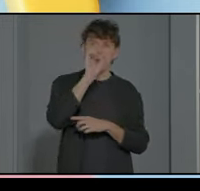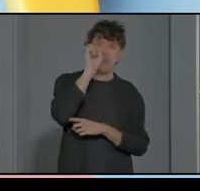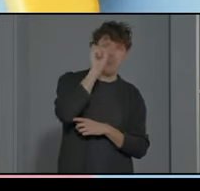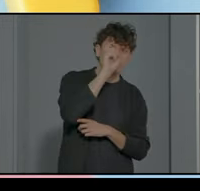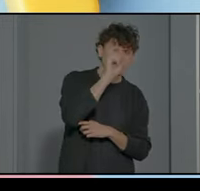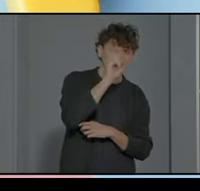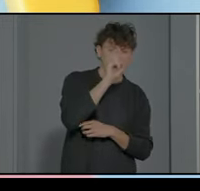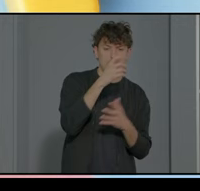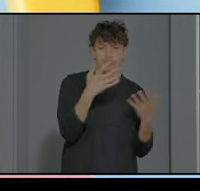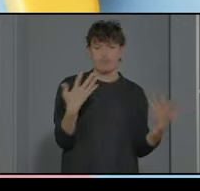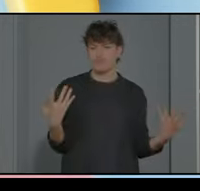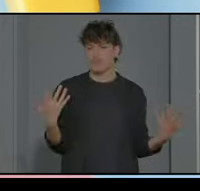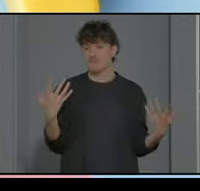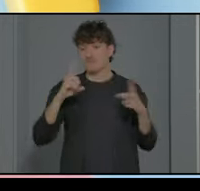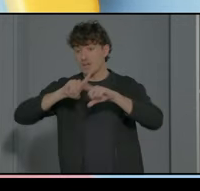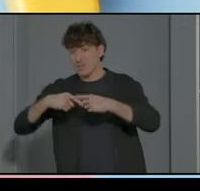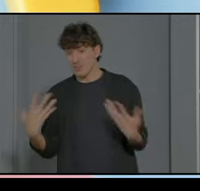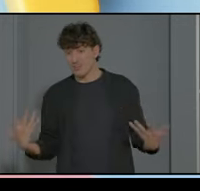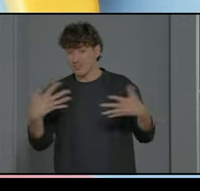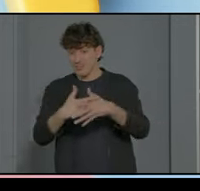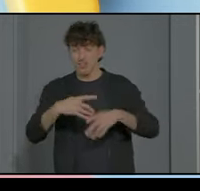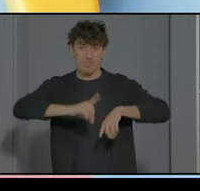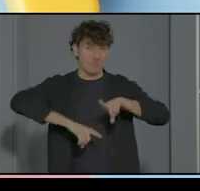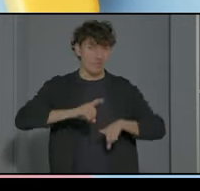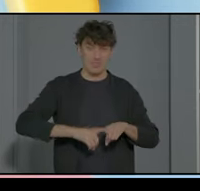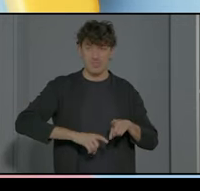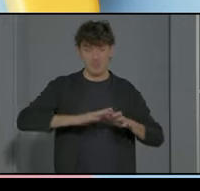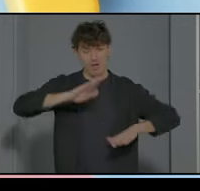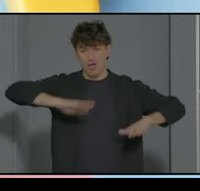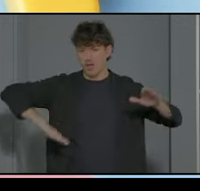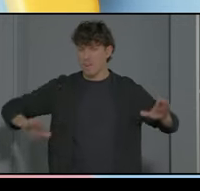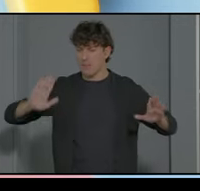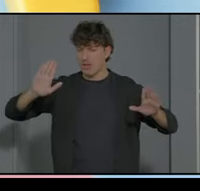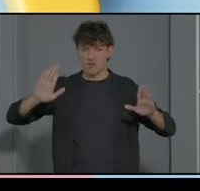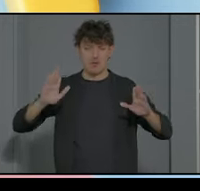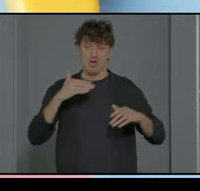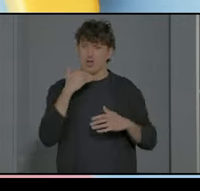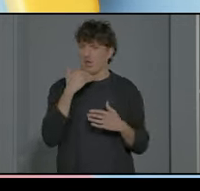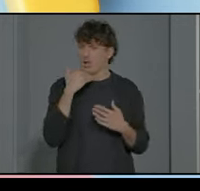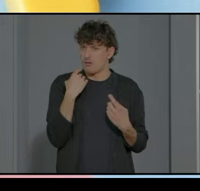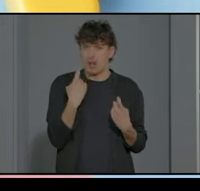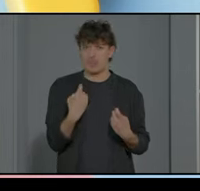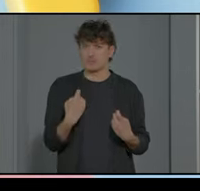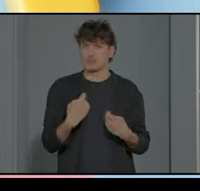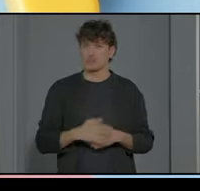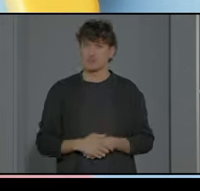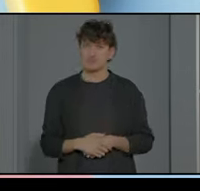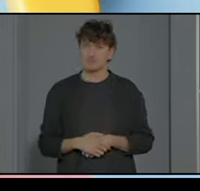y familia o sea es muy variable pero es muy necesario y yo creo que